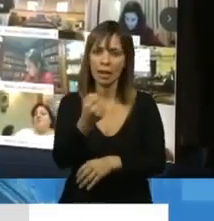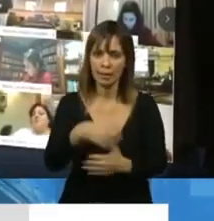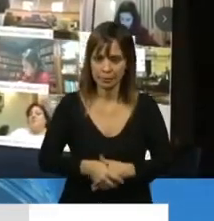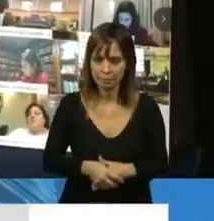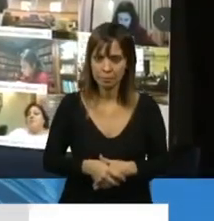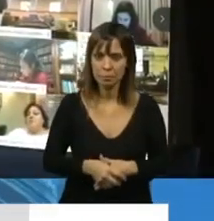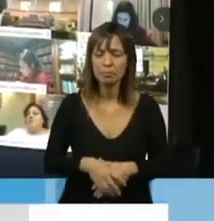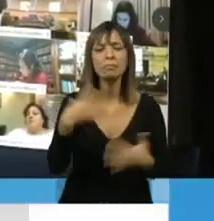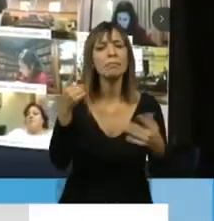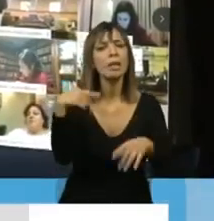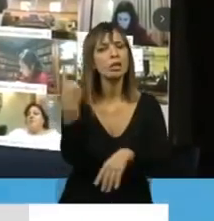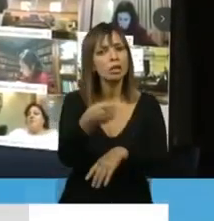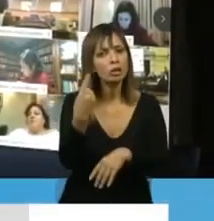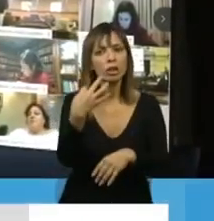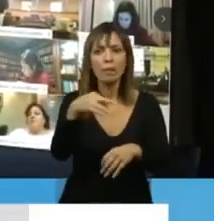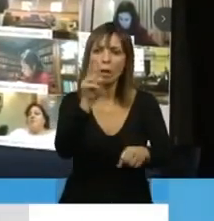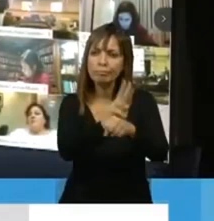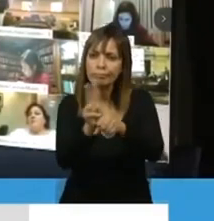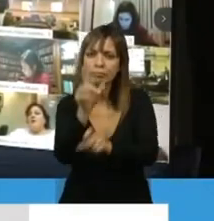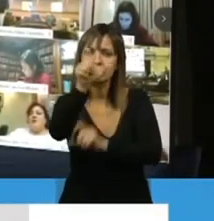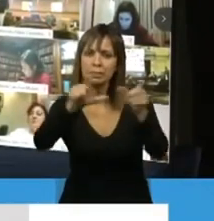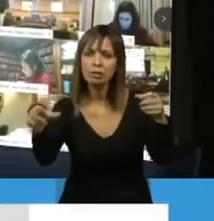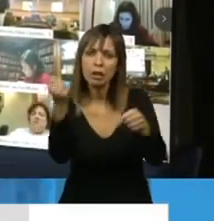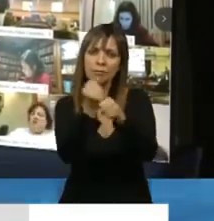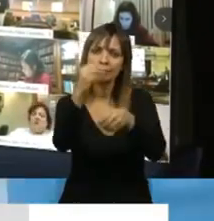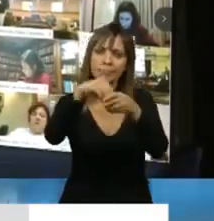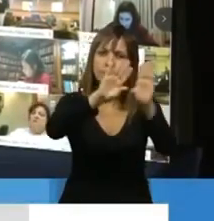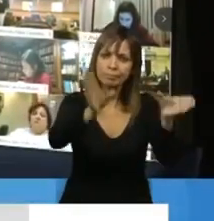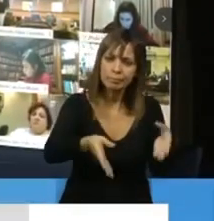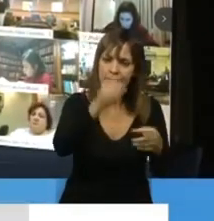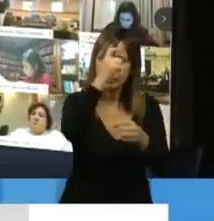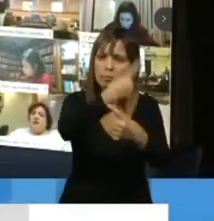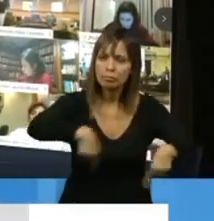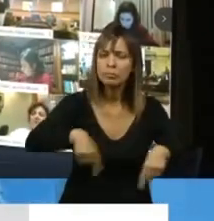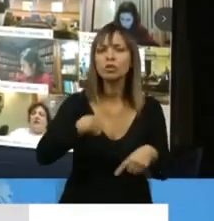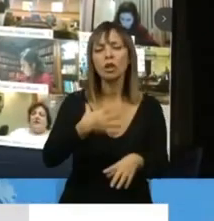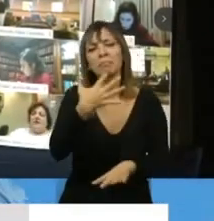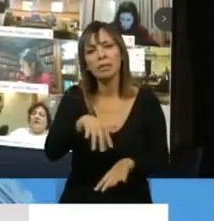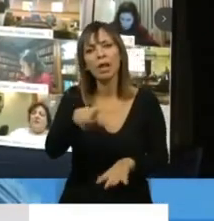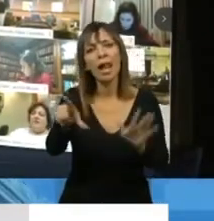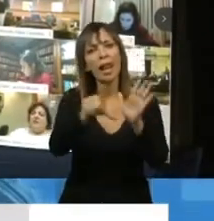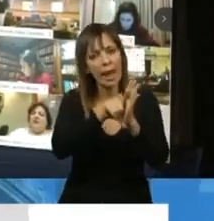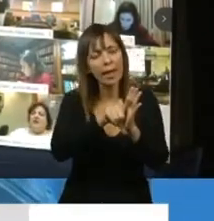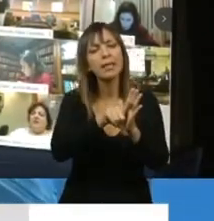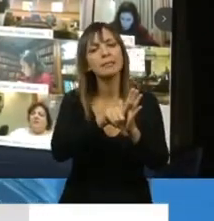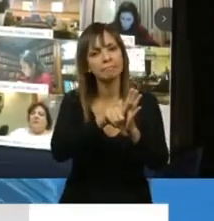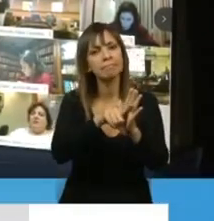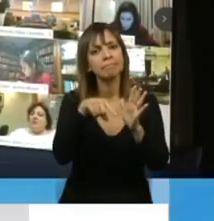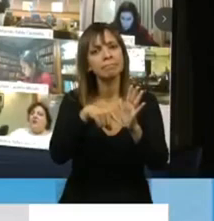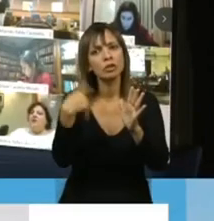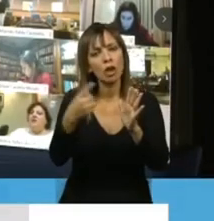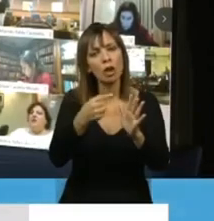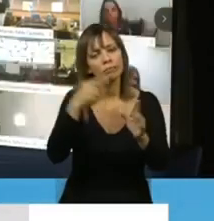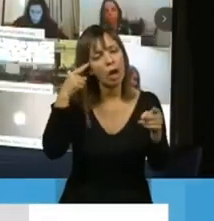proyecto, tenemos que cuidar al personal de salud entre todos y que entiendo que esta ley o con esta ley intentamos